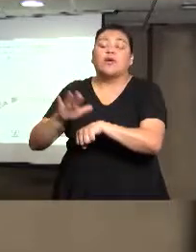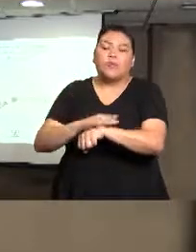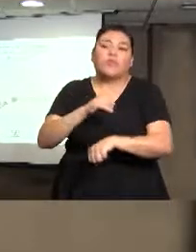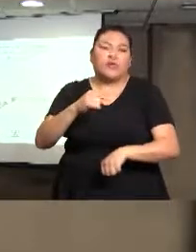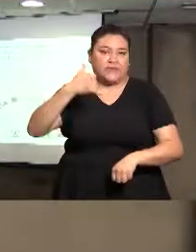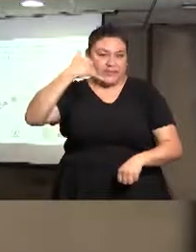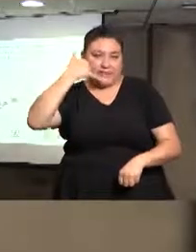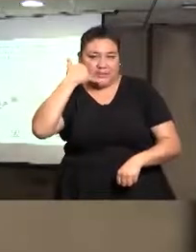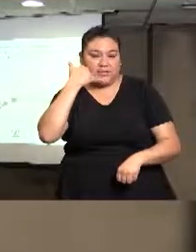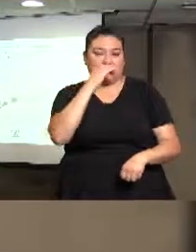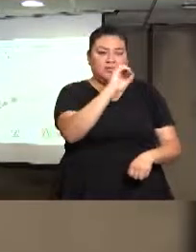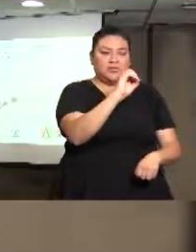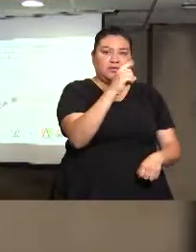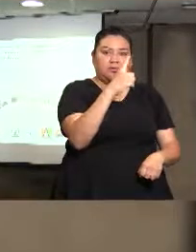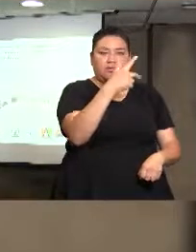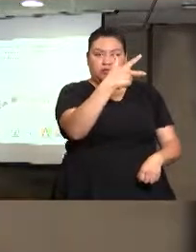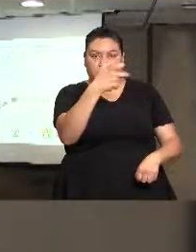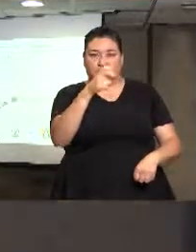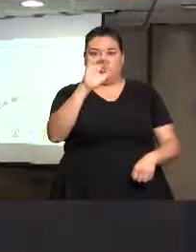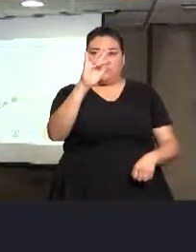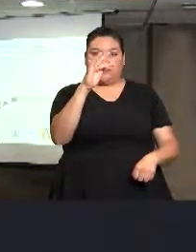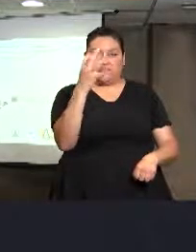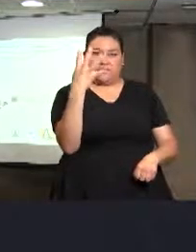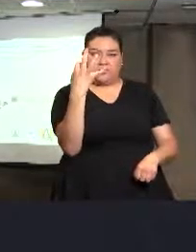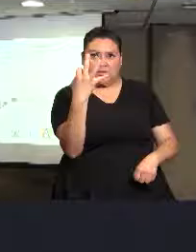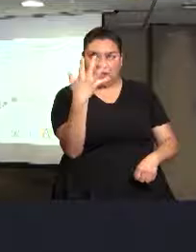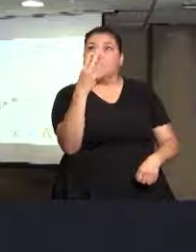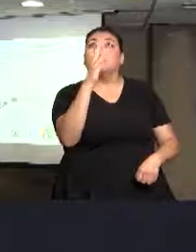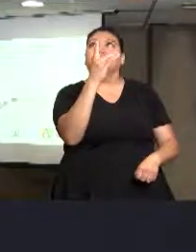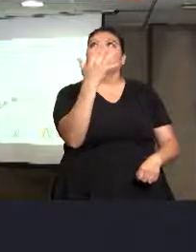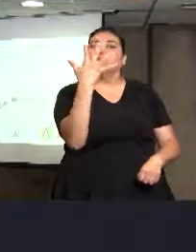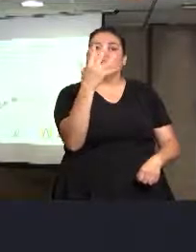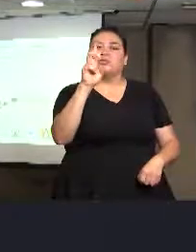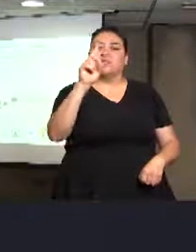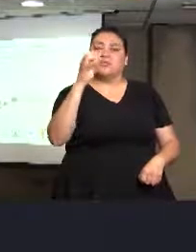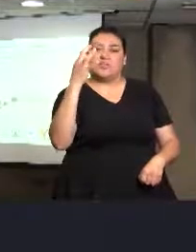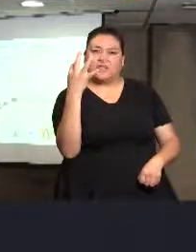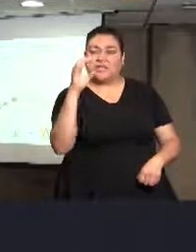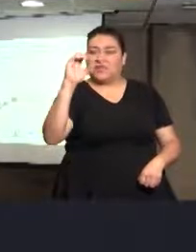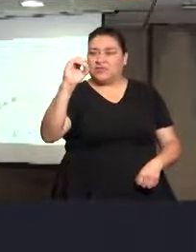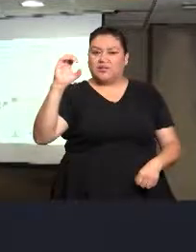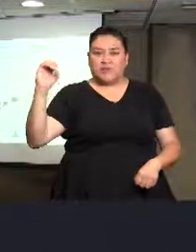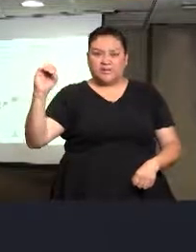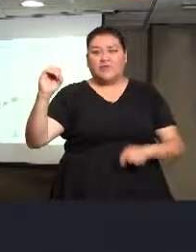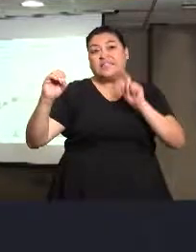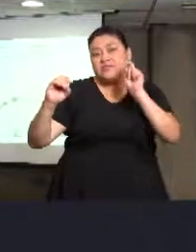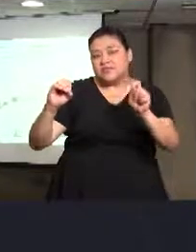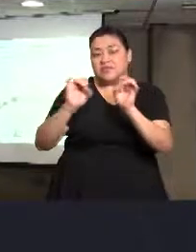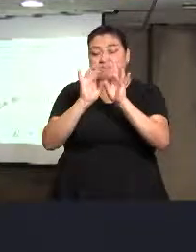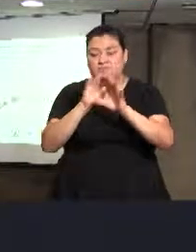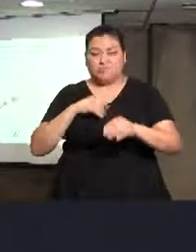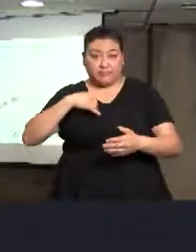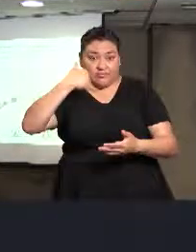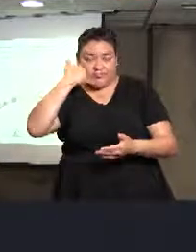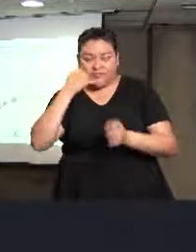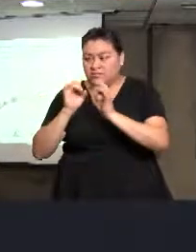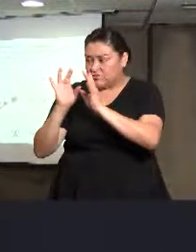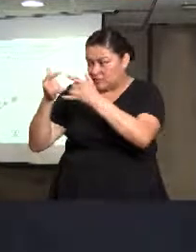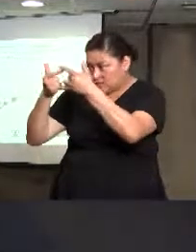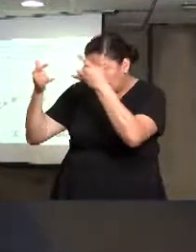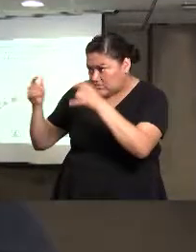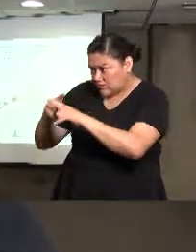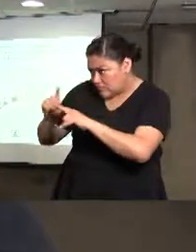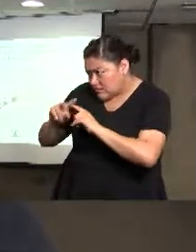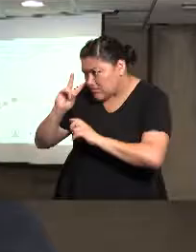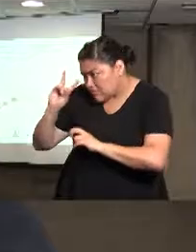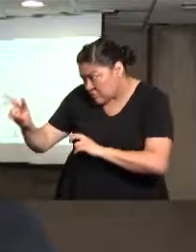01800 5533000, que permite a una persona que conozca de algún caso, marcar